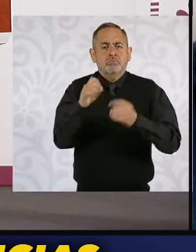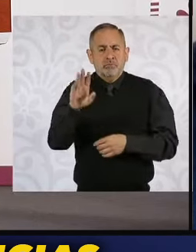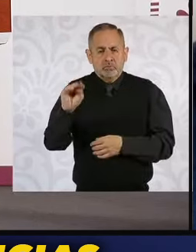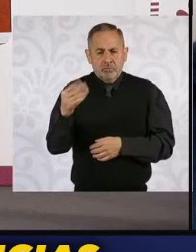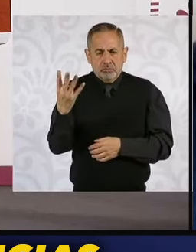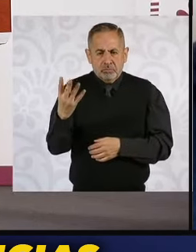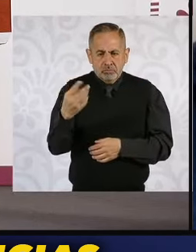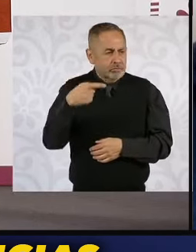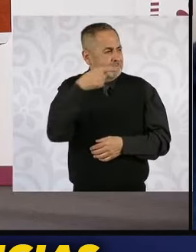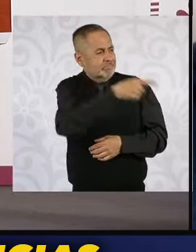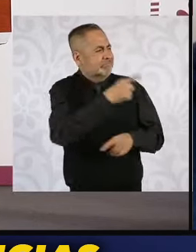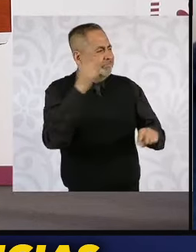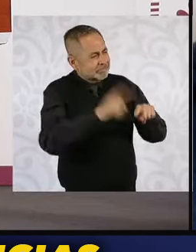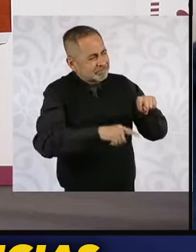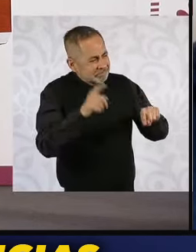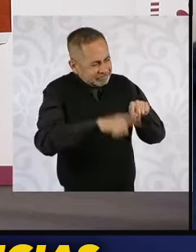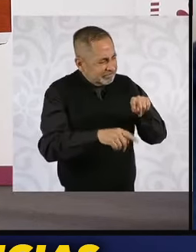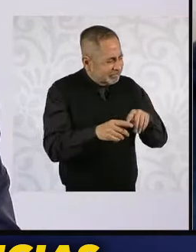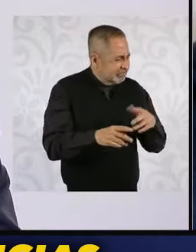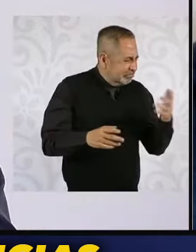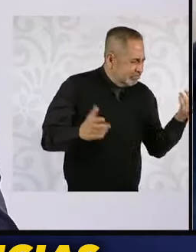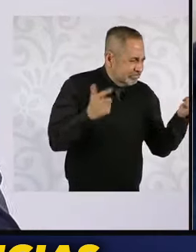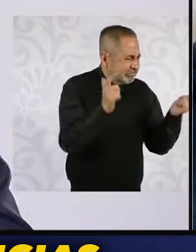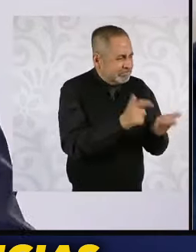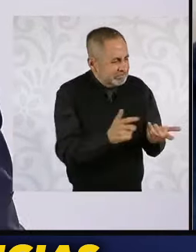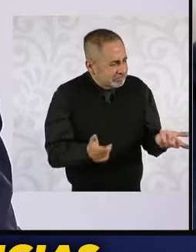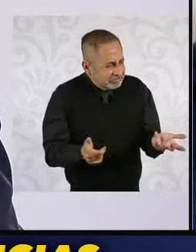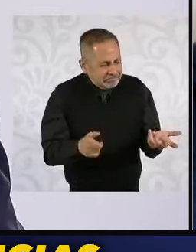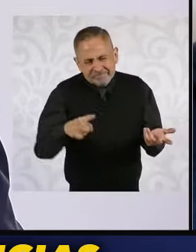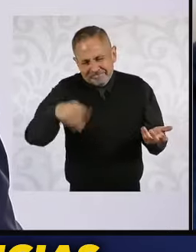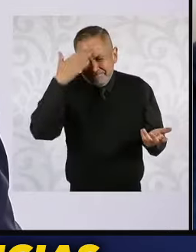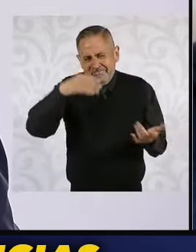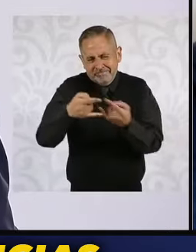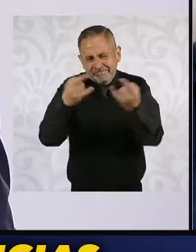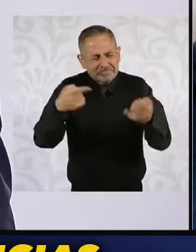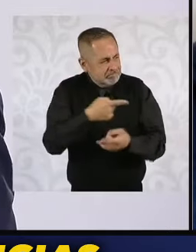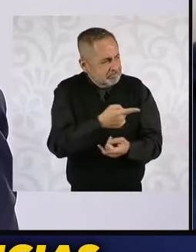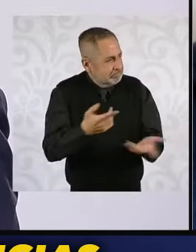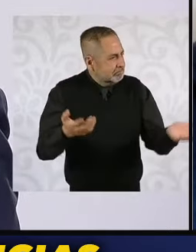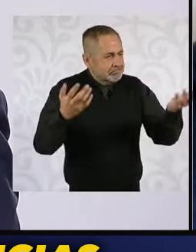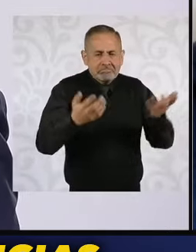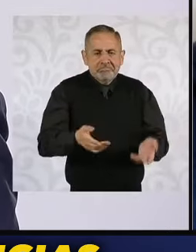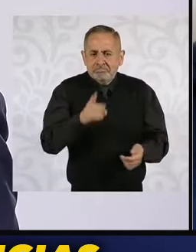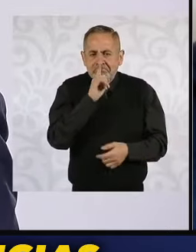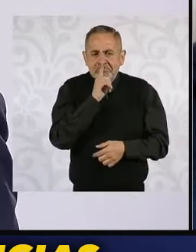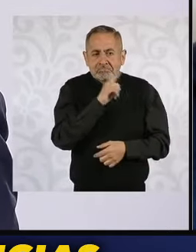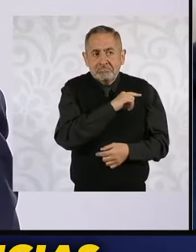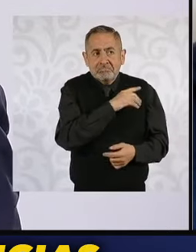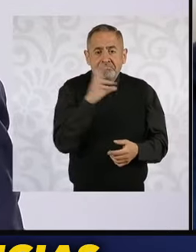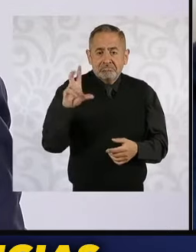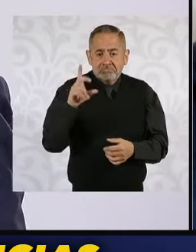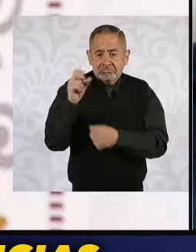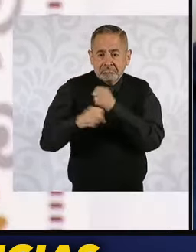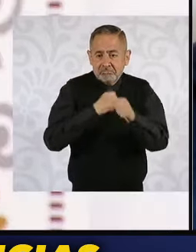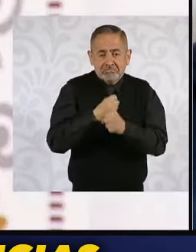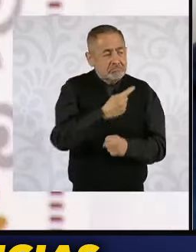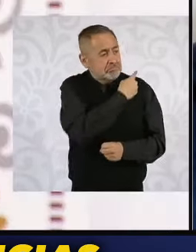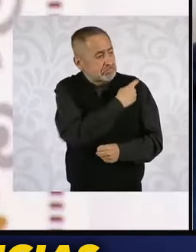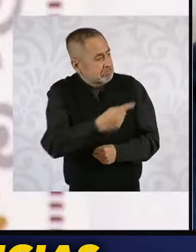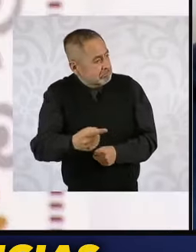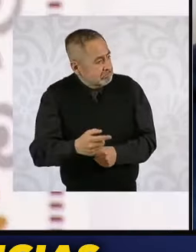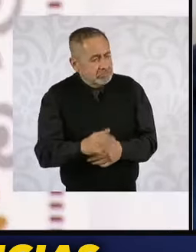suspendió a los ministros de la Corte, se redujo el número, etcétera, lo que ustedes ya conocen, y el caso es que 30 años después hay